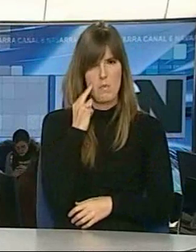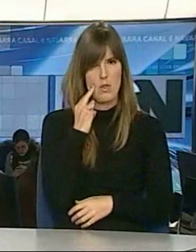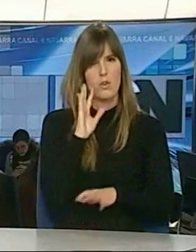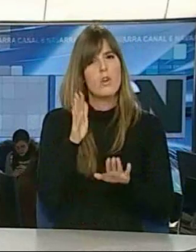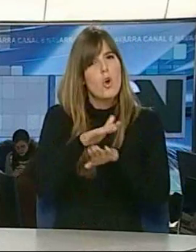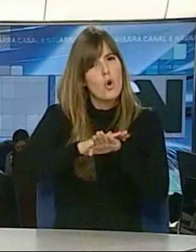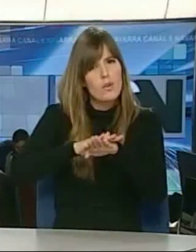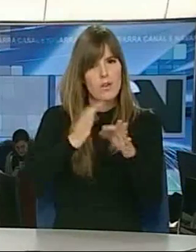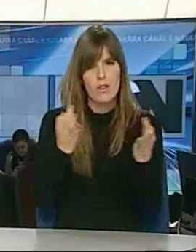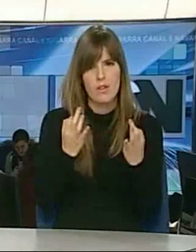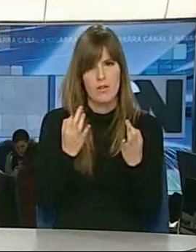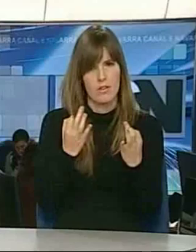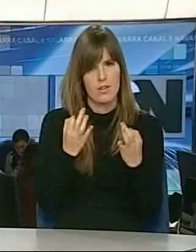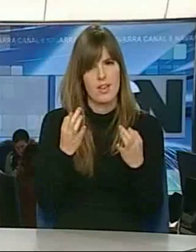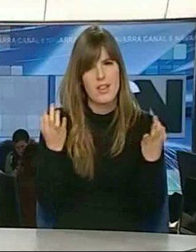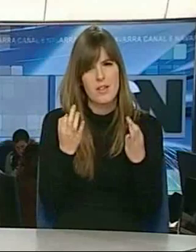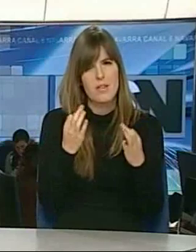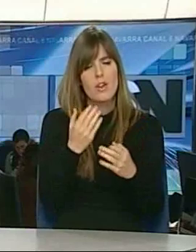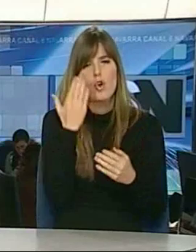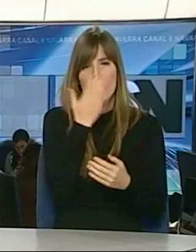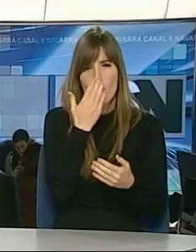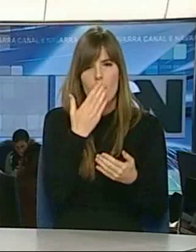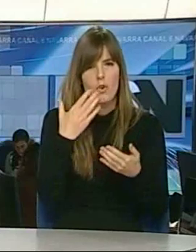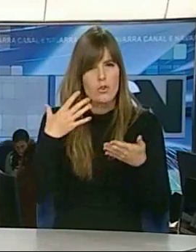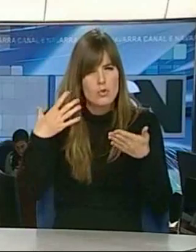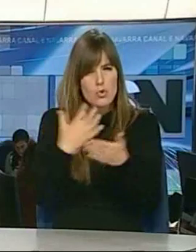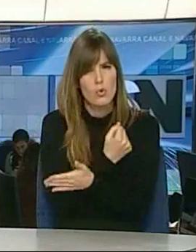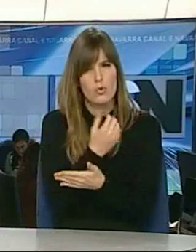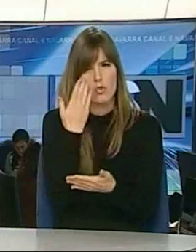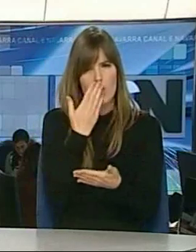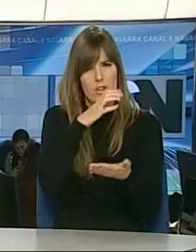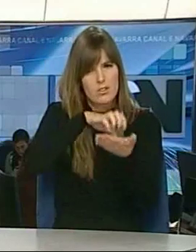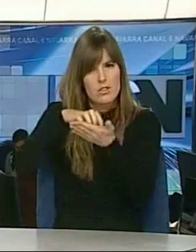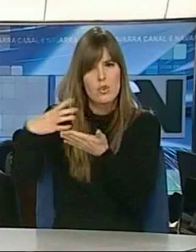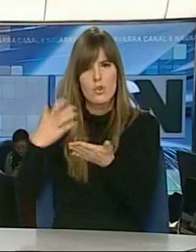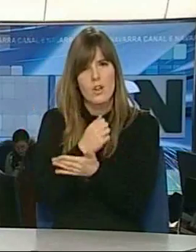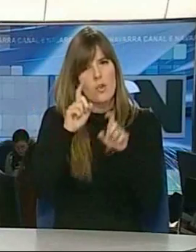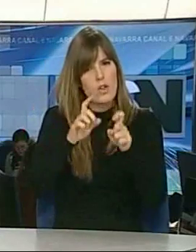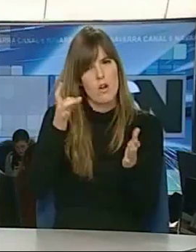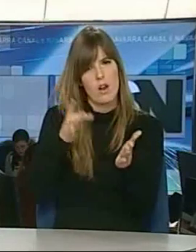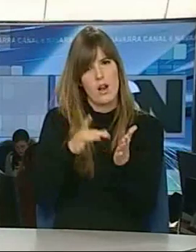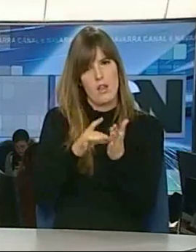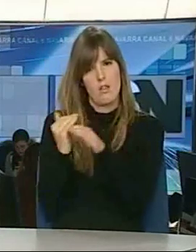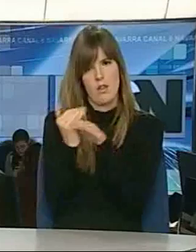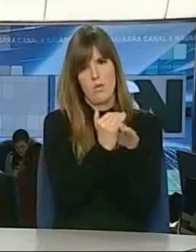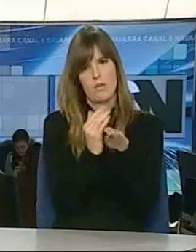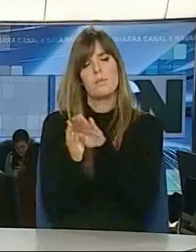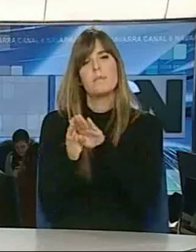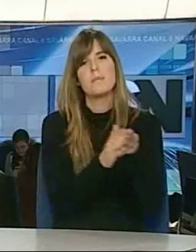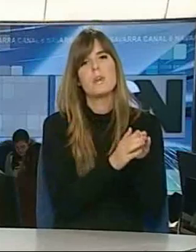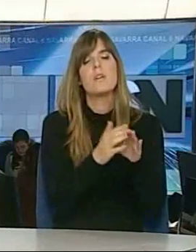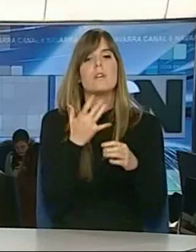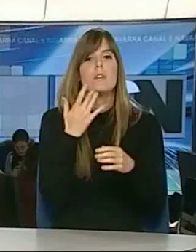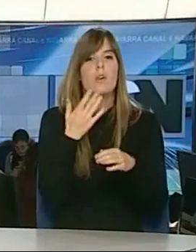que velar es porque todos los colegios ofrezcan la mejor de la educación posible. Las propuestas también